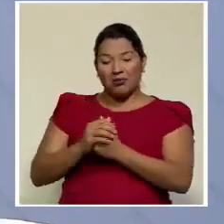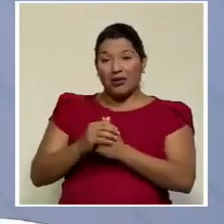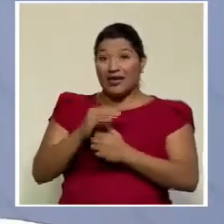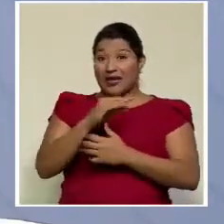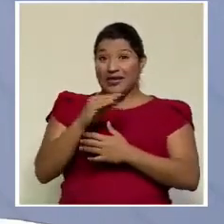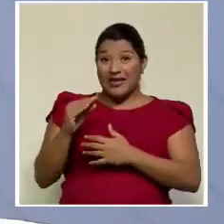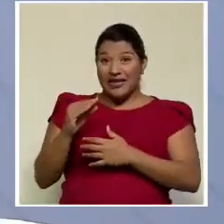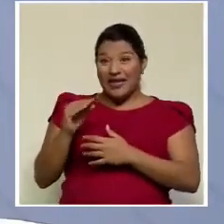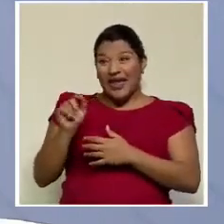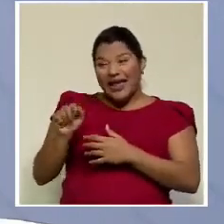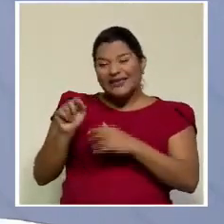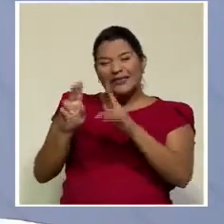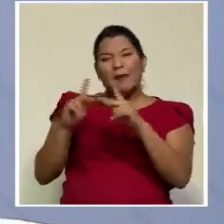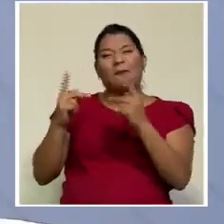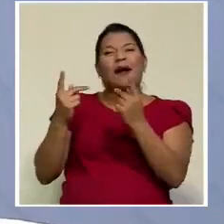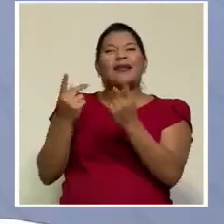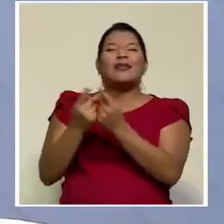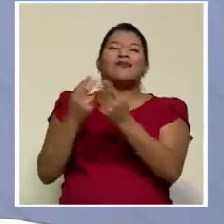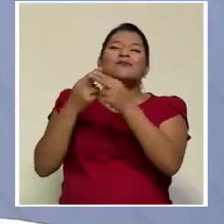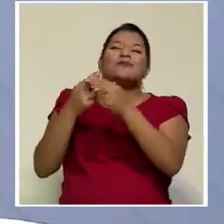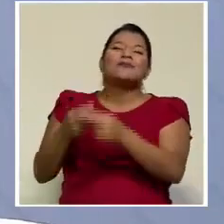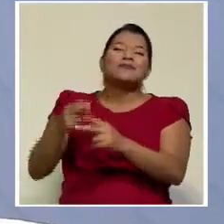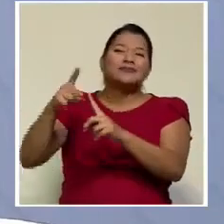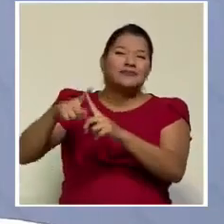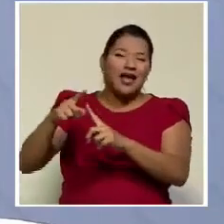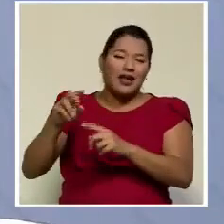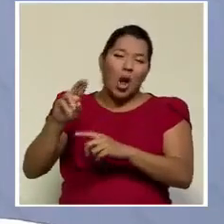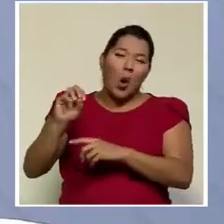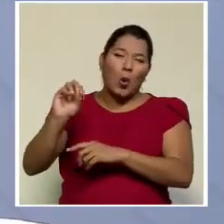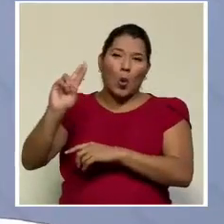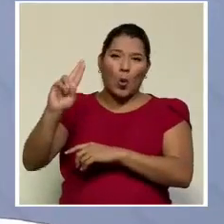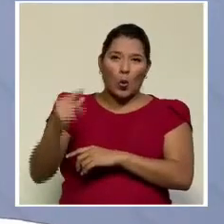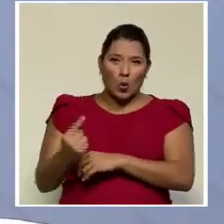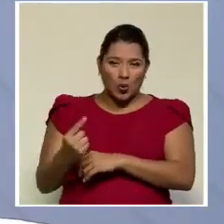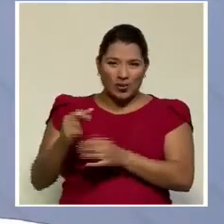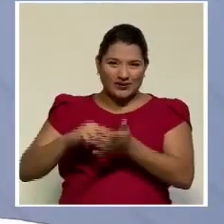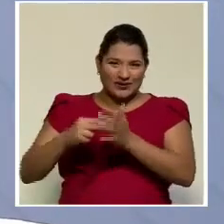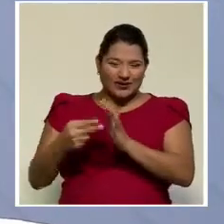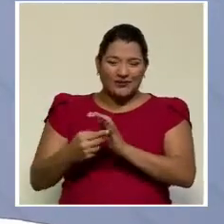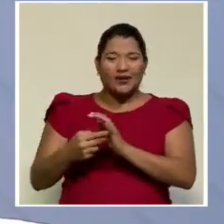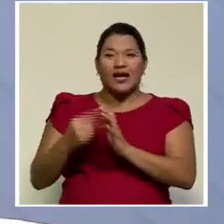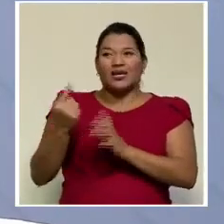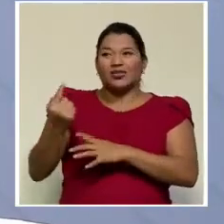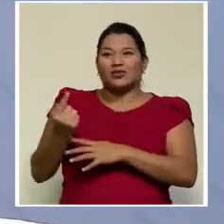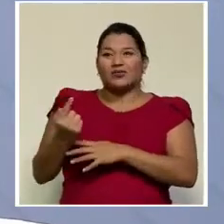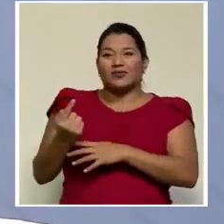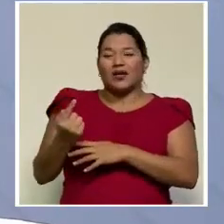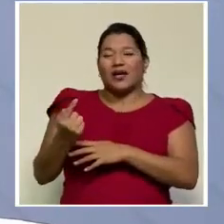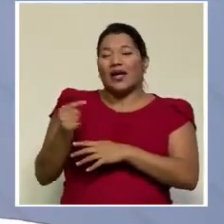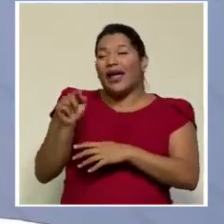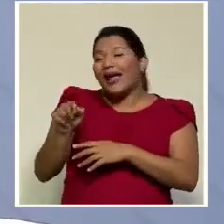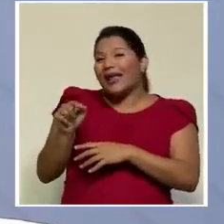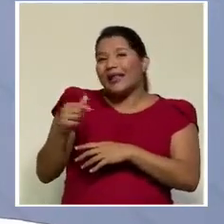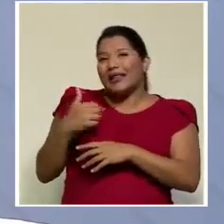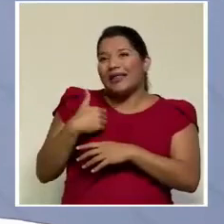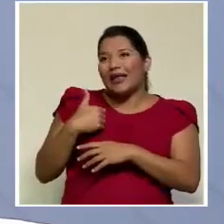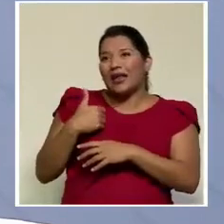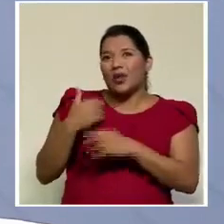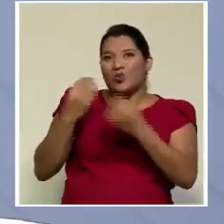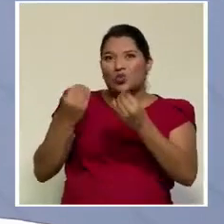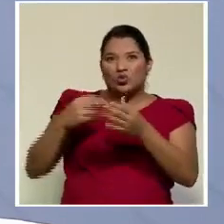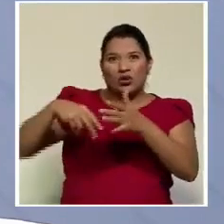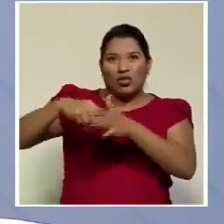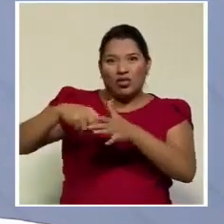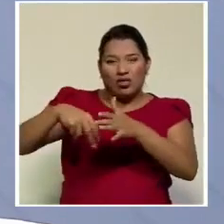taxi, o como se llame, bueno, esto es un partido ciertamente lleno de partes, lleno de partes y de